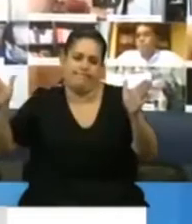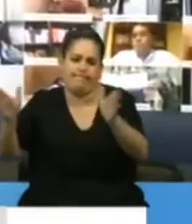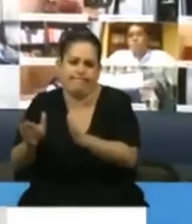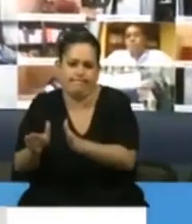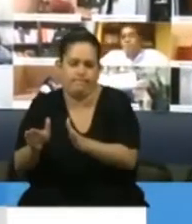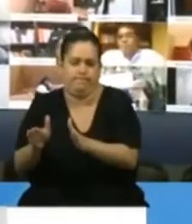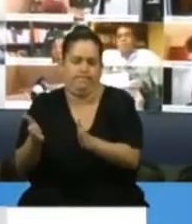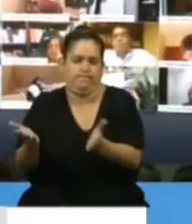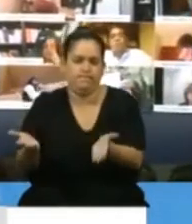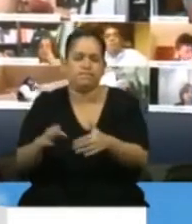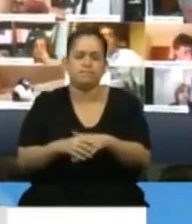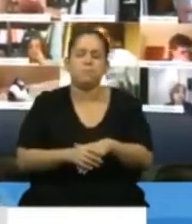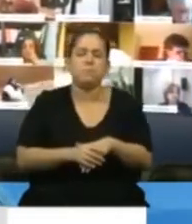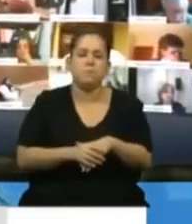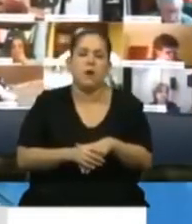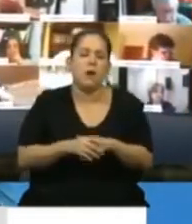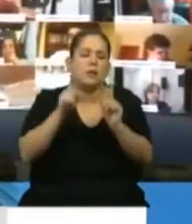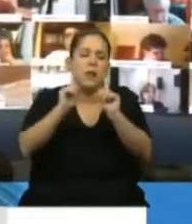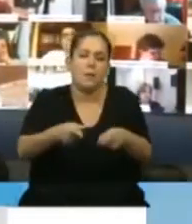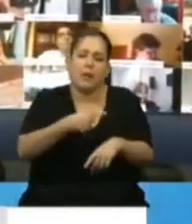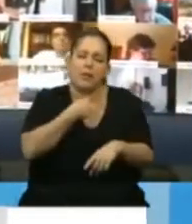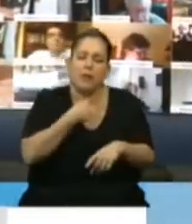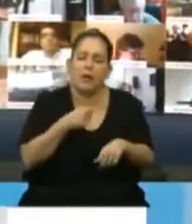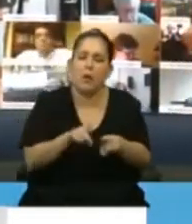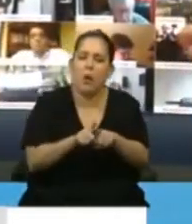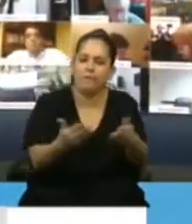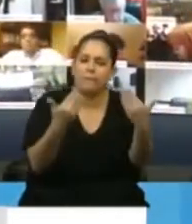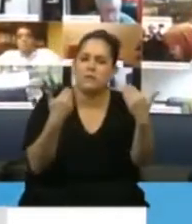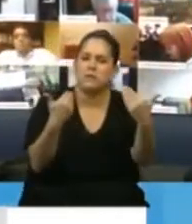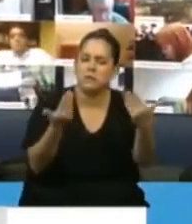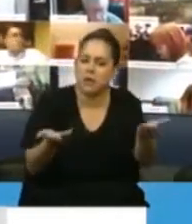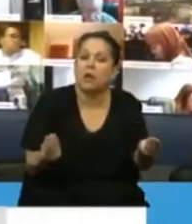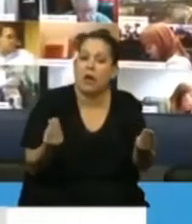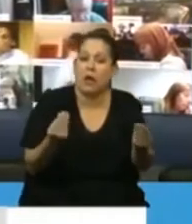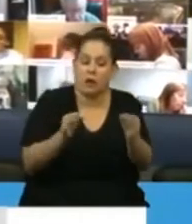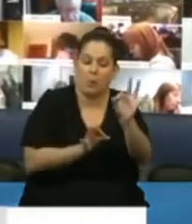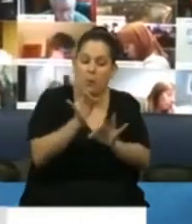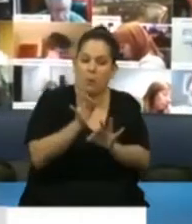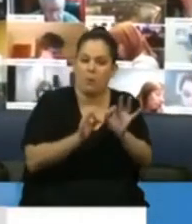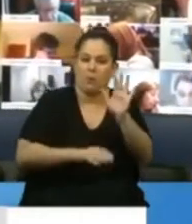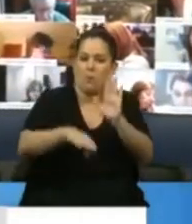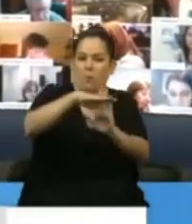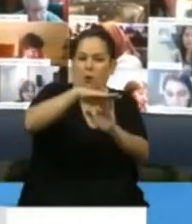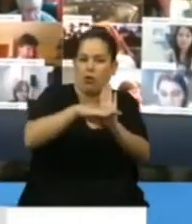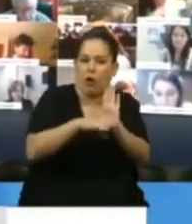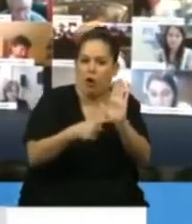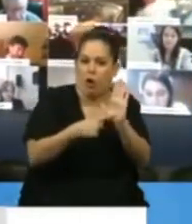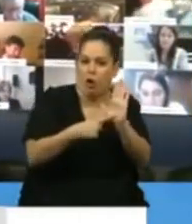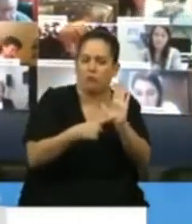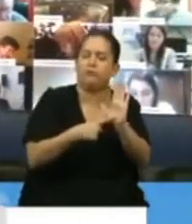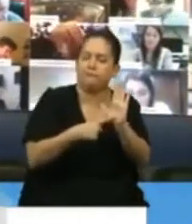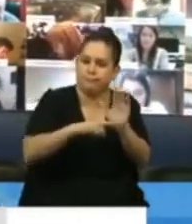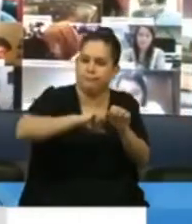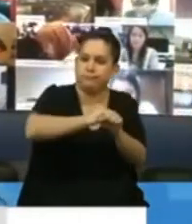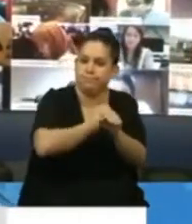permite utilizar la palabra celebrar en este marco, que a partir de la aprobación de este protocolo vamos a poder